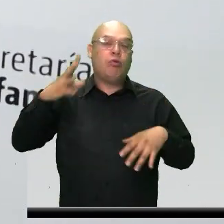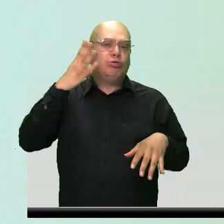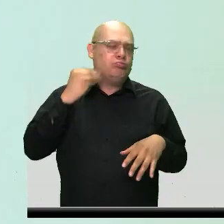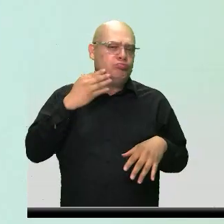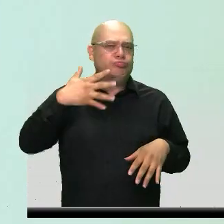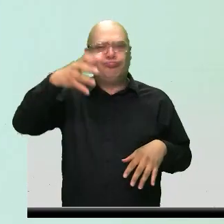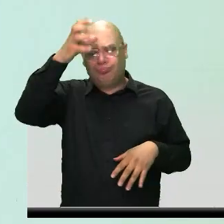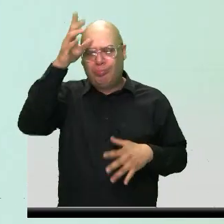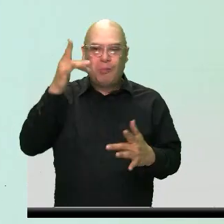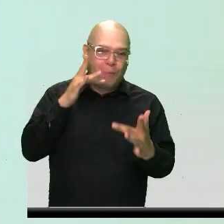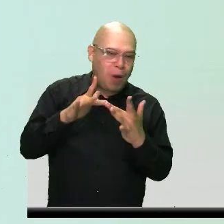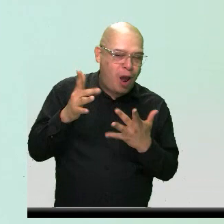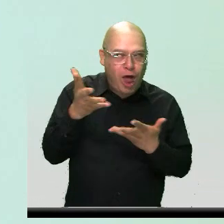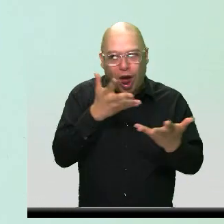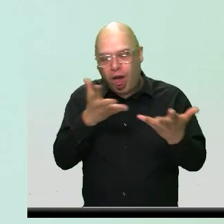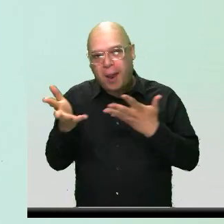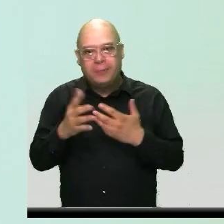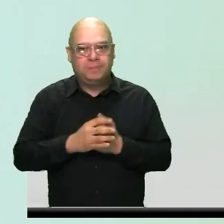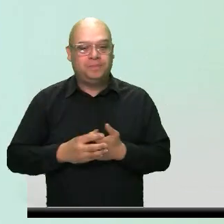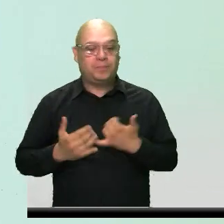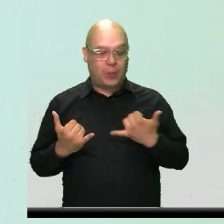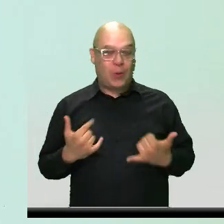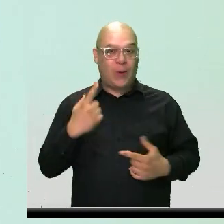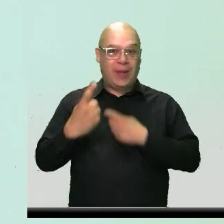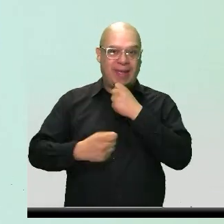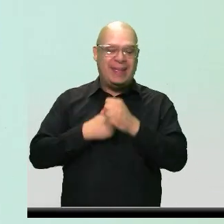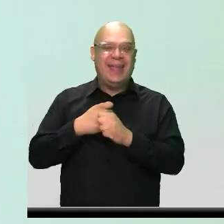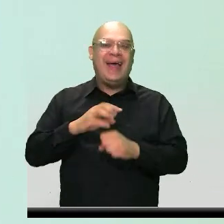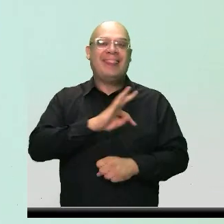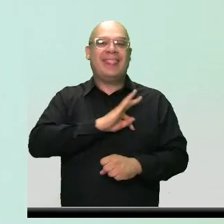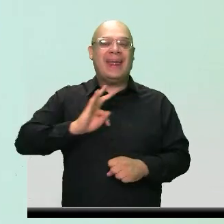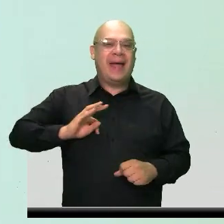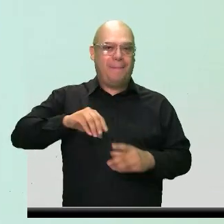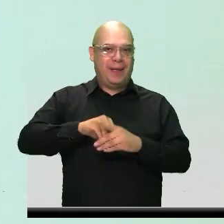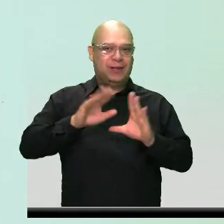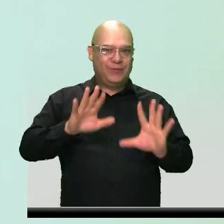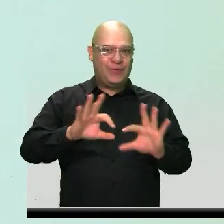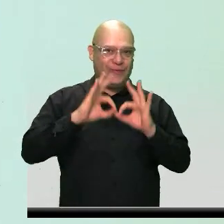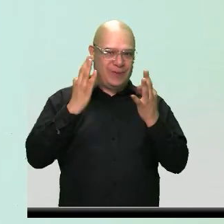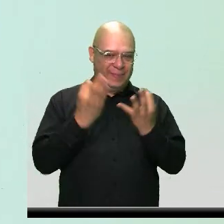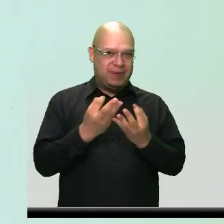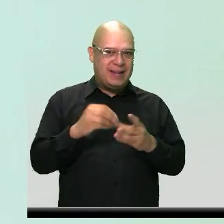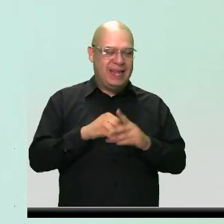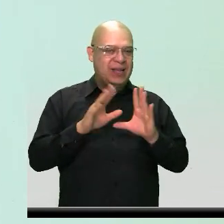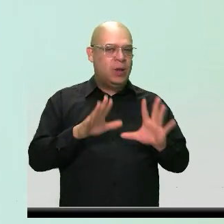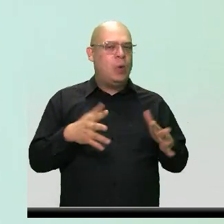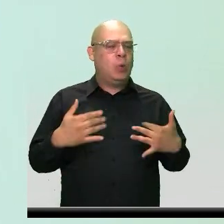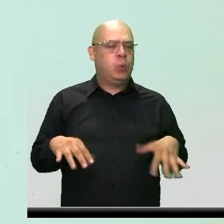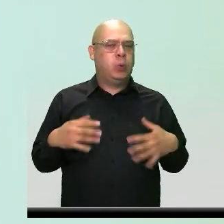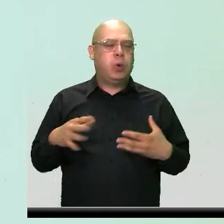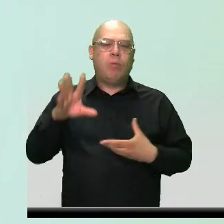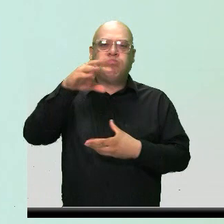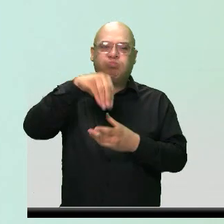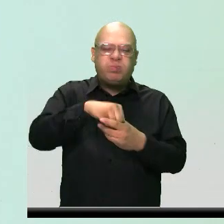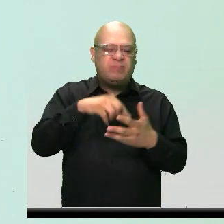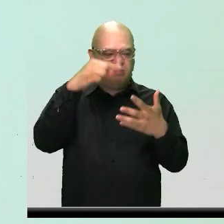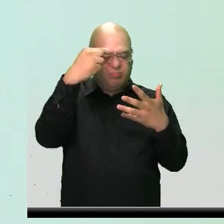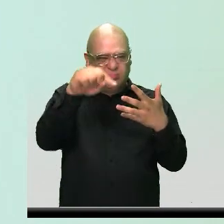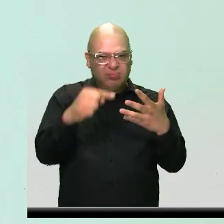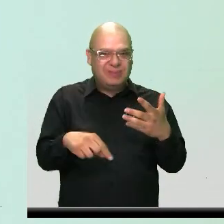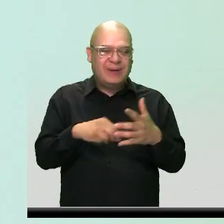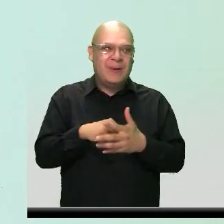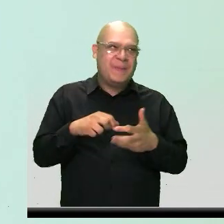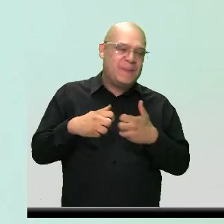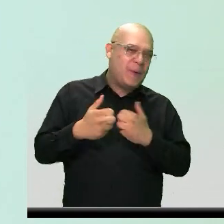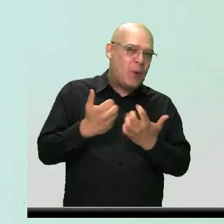atenderte. Este año hemos incorporado la terapia familiar. Las relaciones familiares están permeadas por diferentes conflictos, pero a